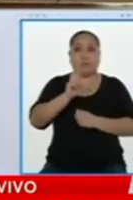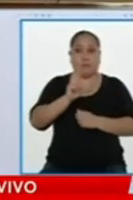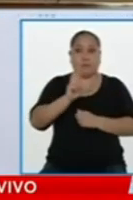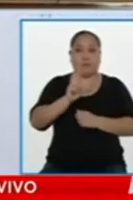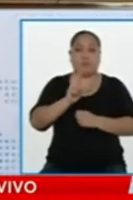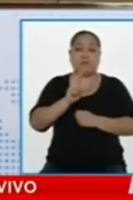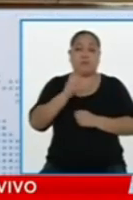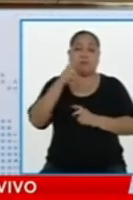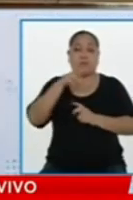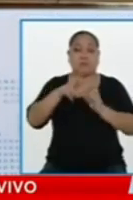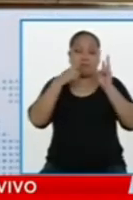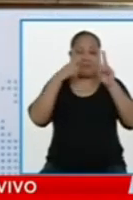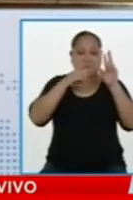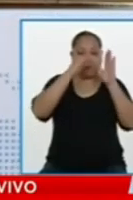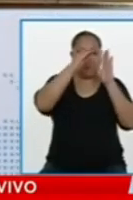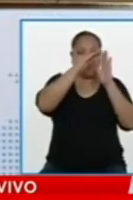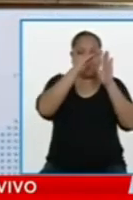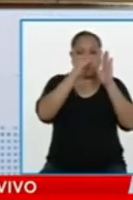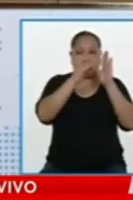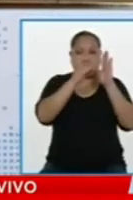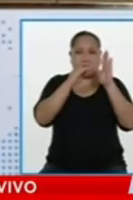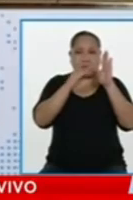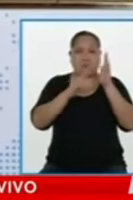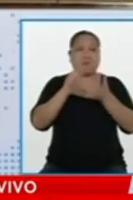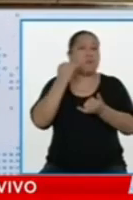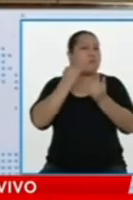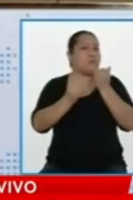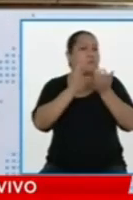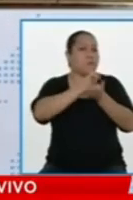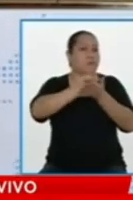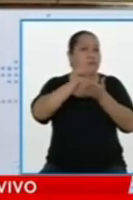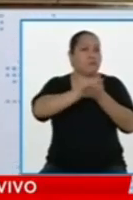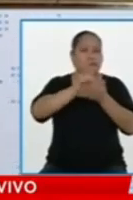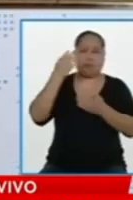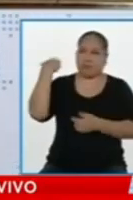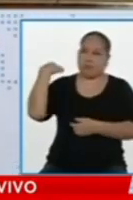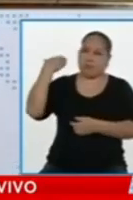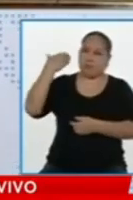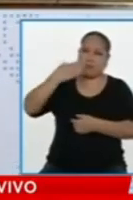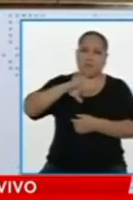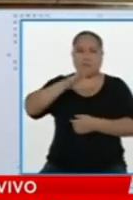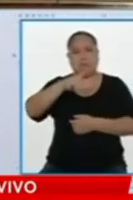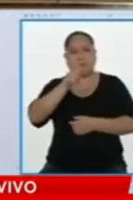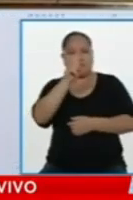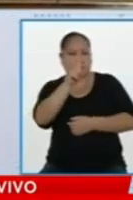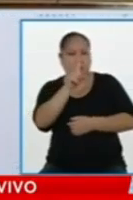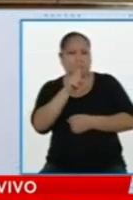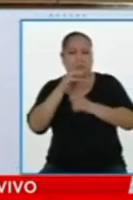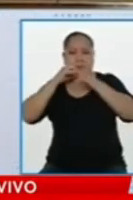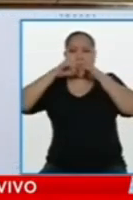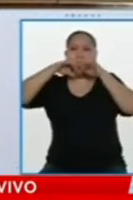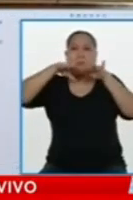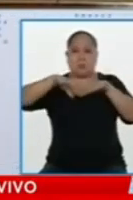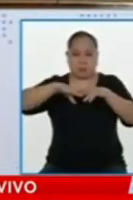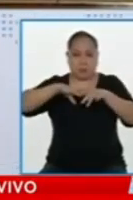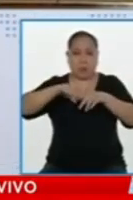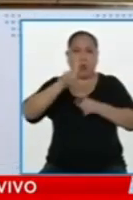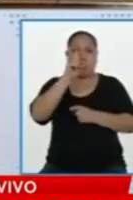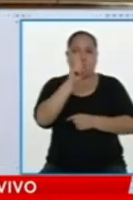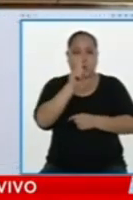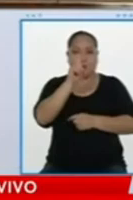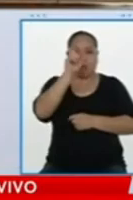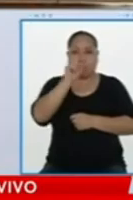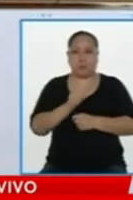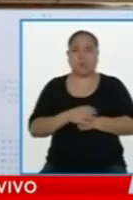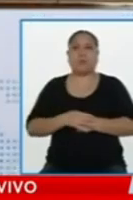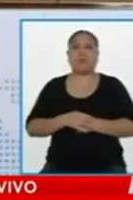blablabla, de regionalización, de índices, pero sin ton ni son. repite lo de las